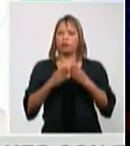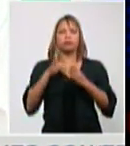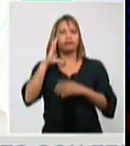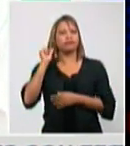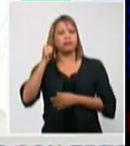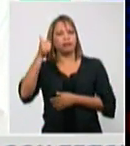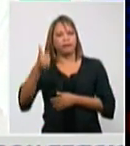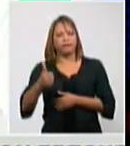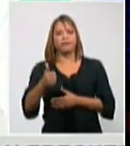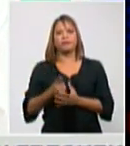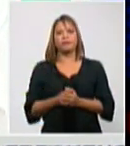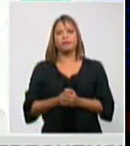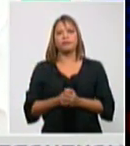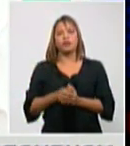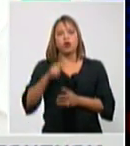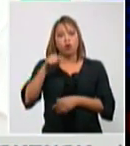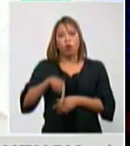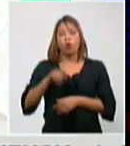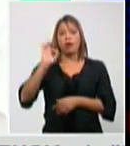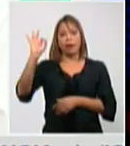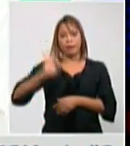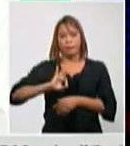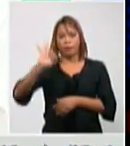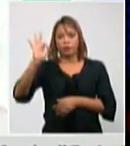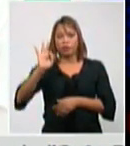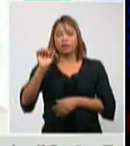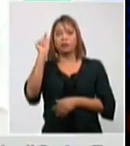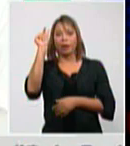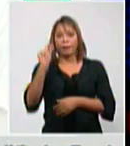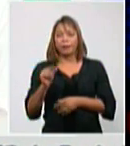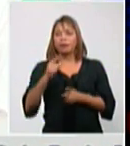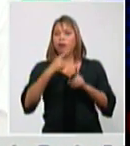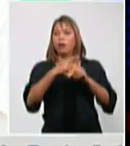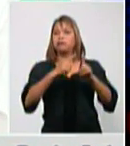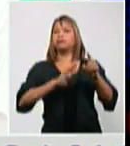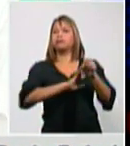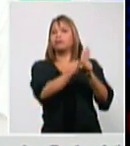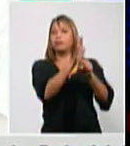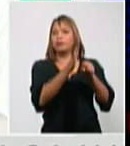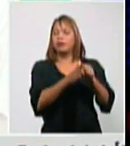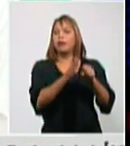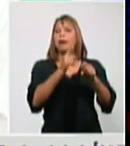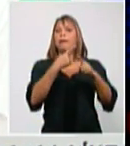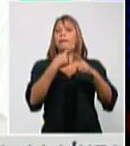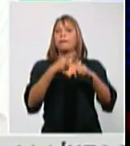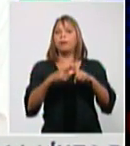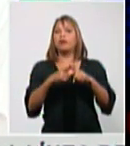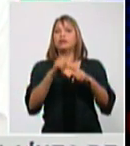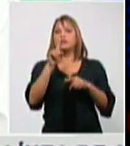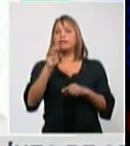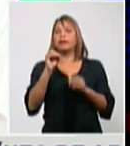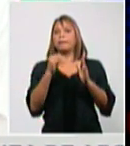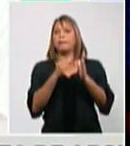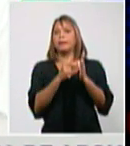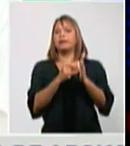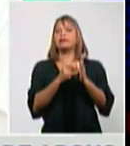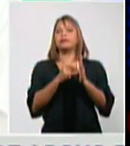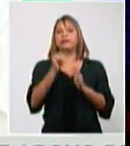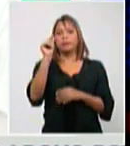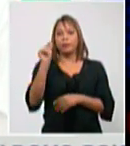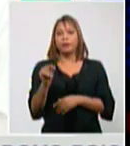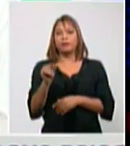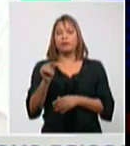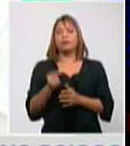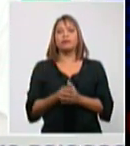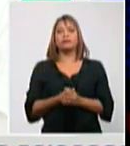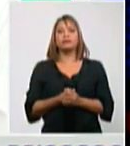tasas de incidencia de casos confirmados por 100.000 habitantes las